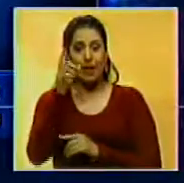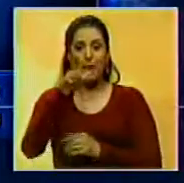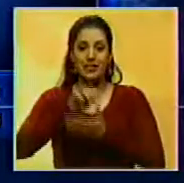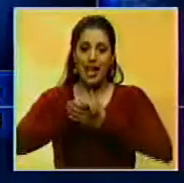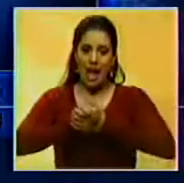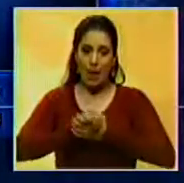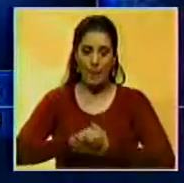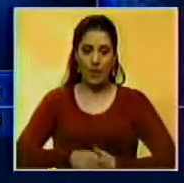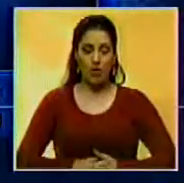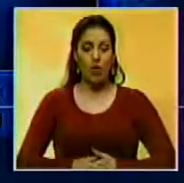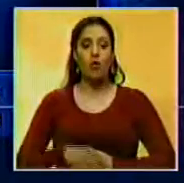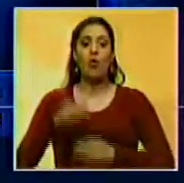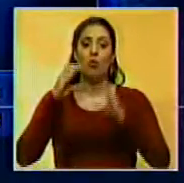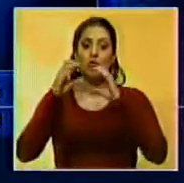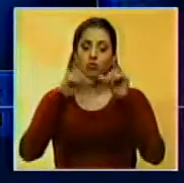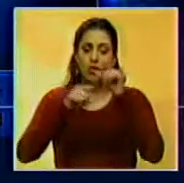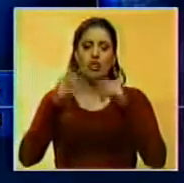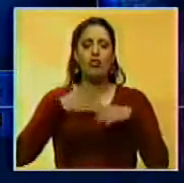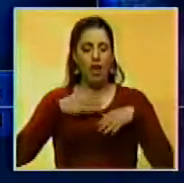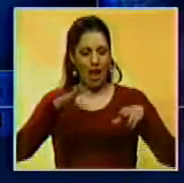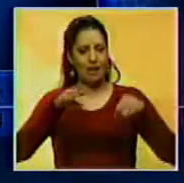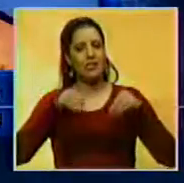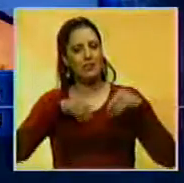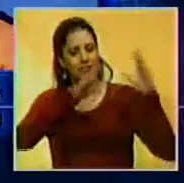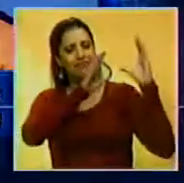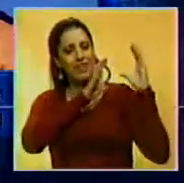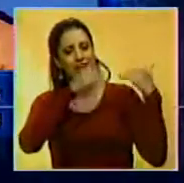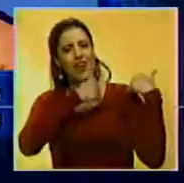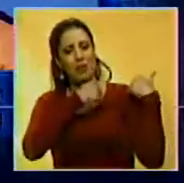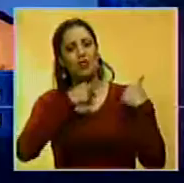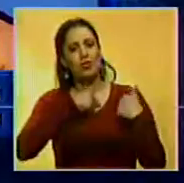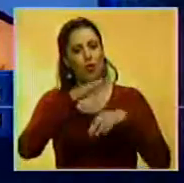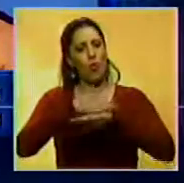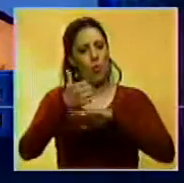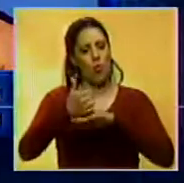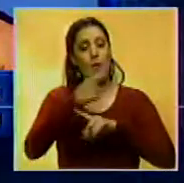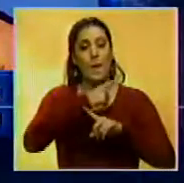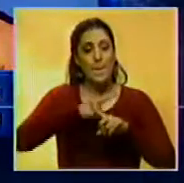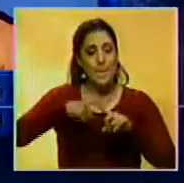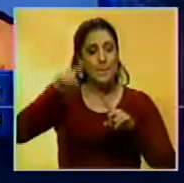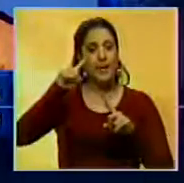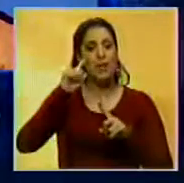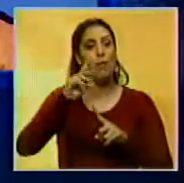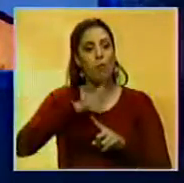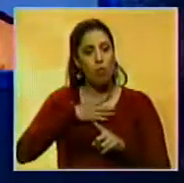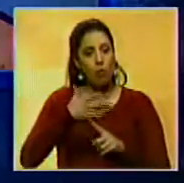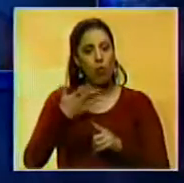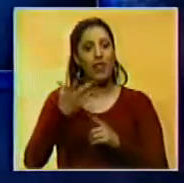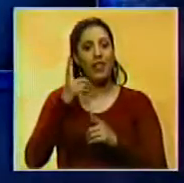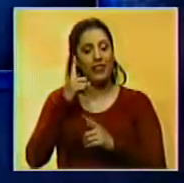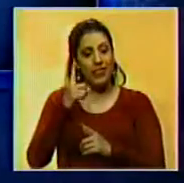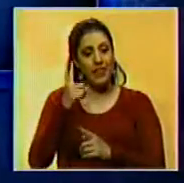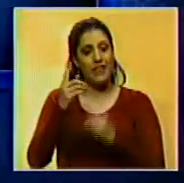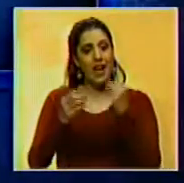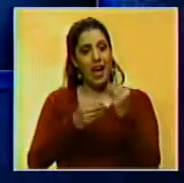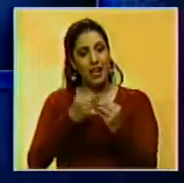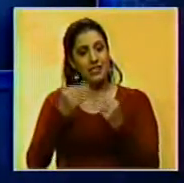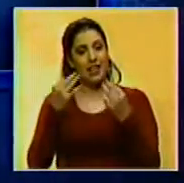sus compañeros. En el comunicado aceptó toda la responsabilidad de sus acciones y señaló que el evento pudo y debió ser